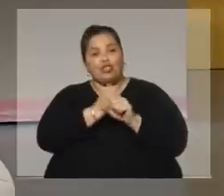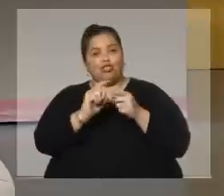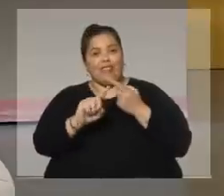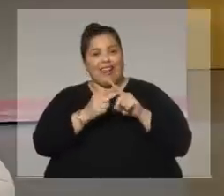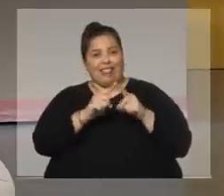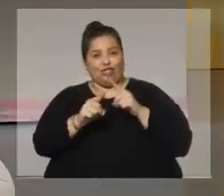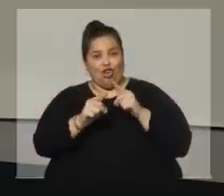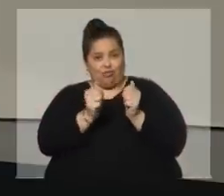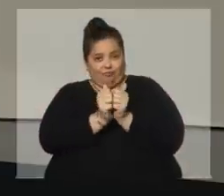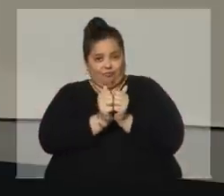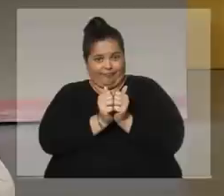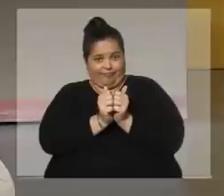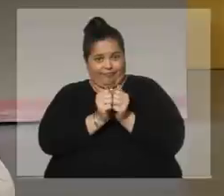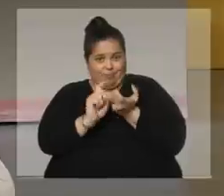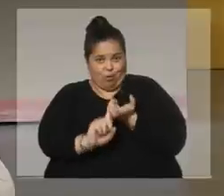Una vida, ¿eh?